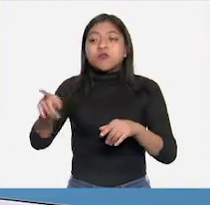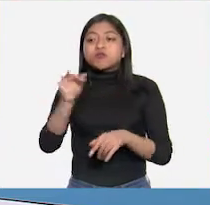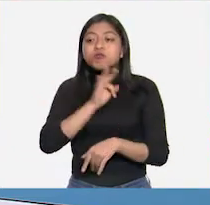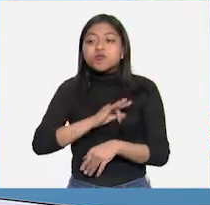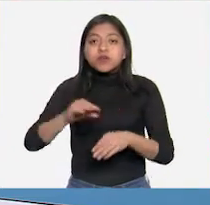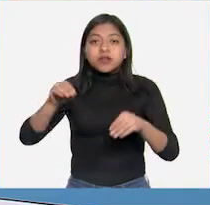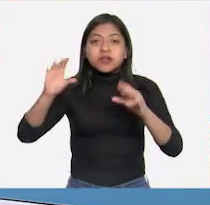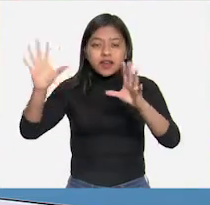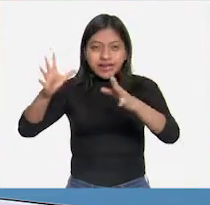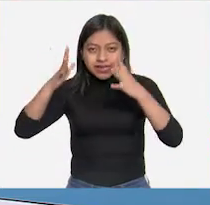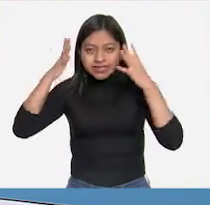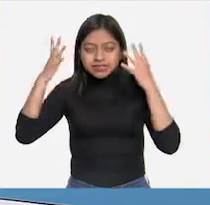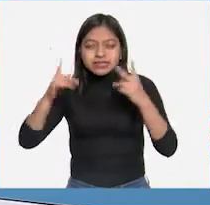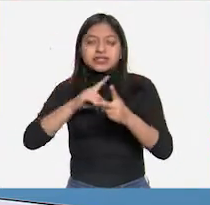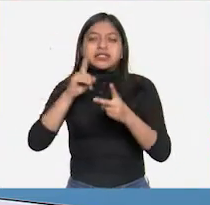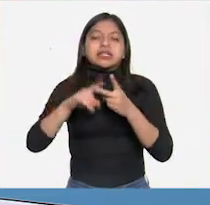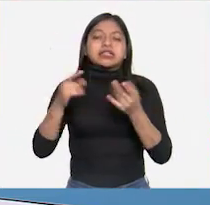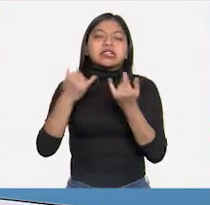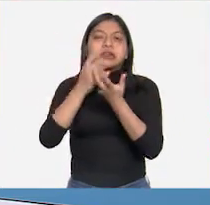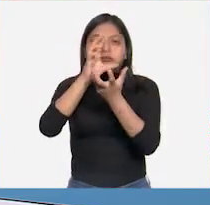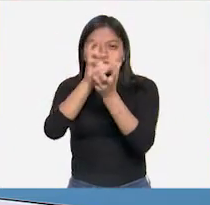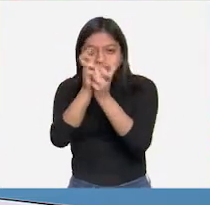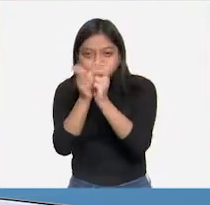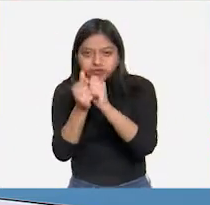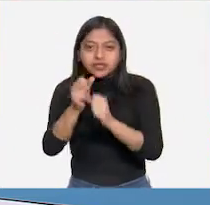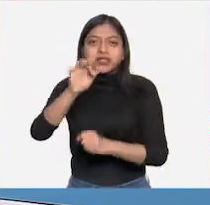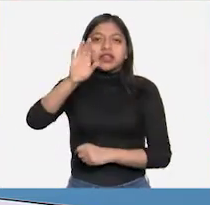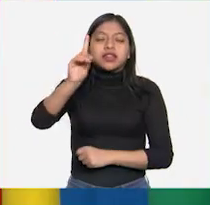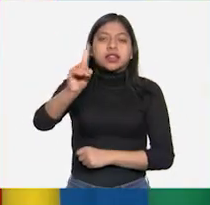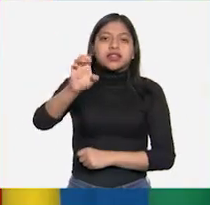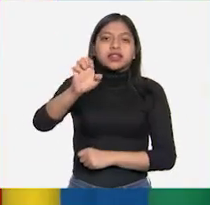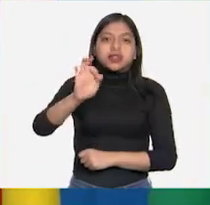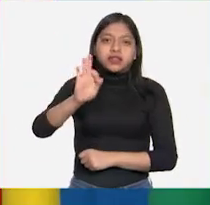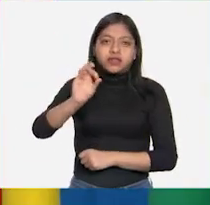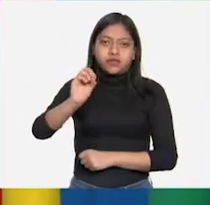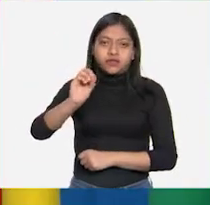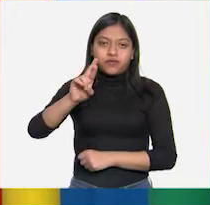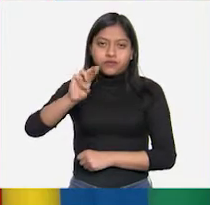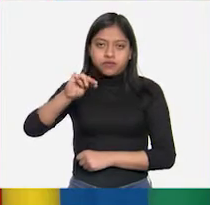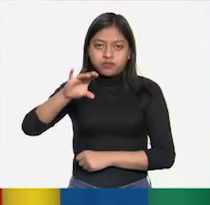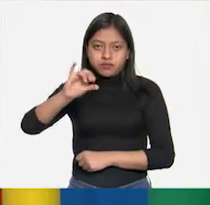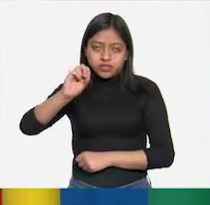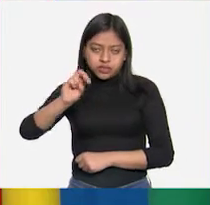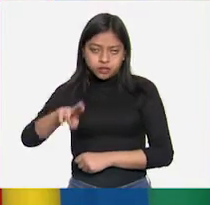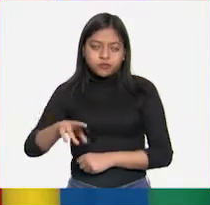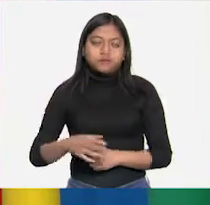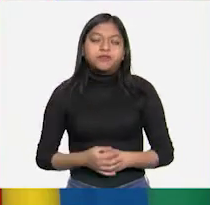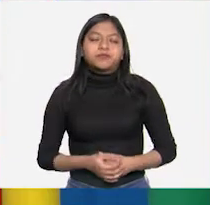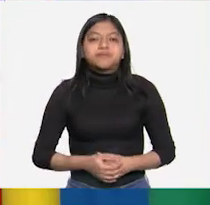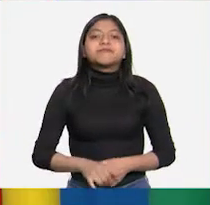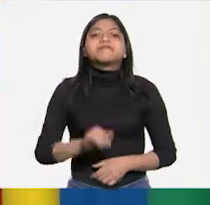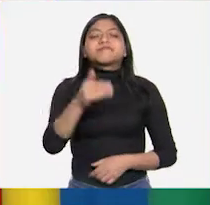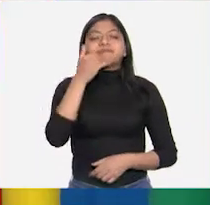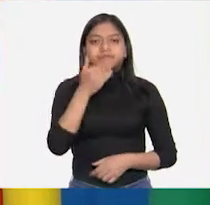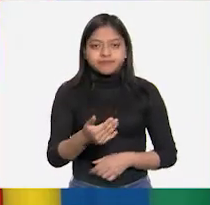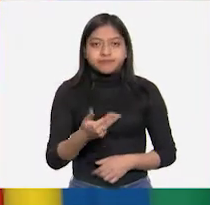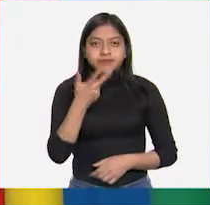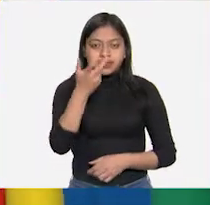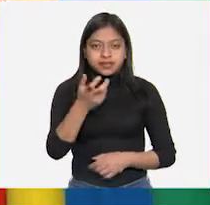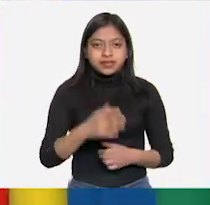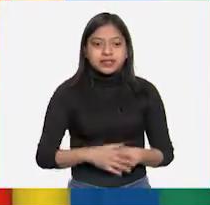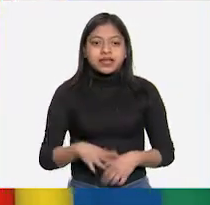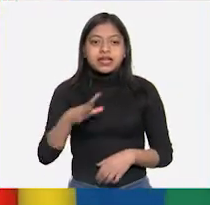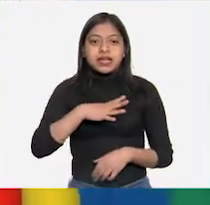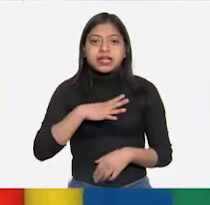la aceleración o cambio en la velocidad de un movimiento. Exactamente. Y mira, aquí tenemos unos